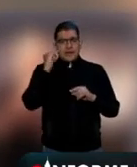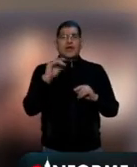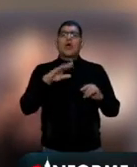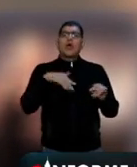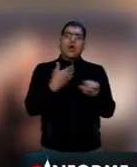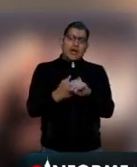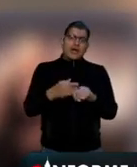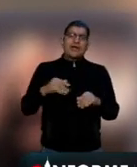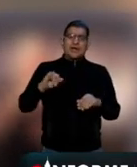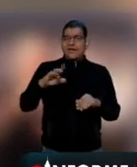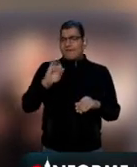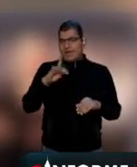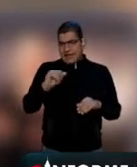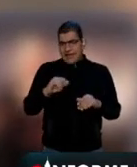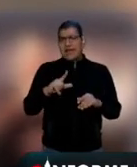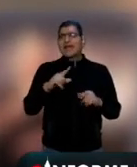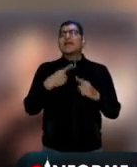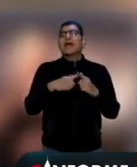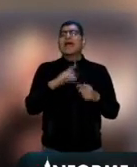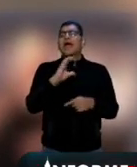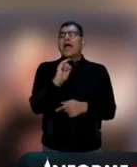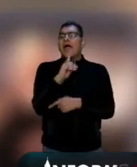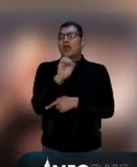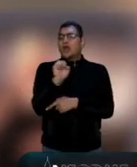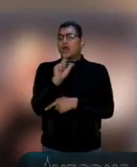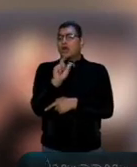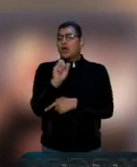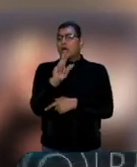antiimperialista, Carlos Lore de Mola.